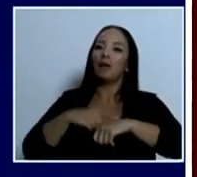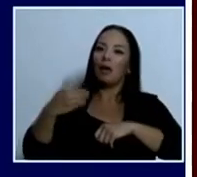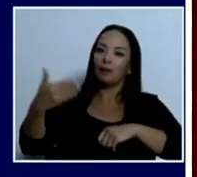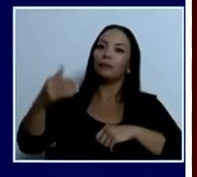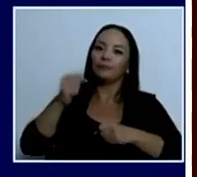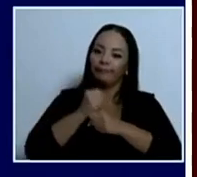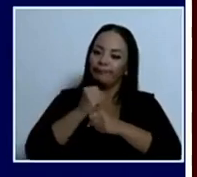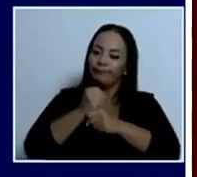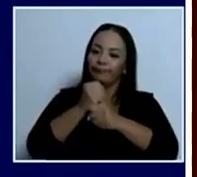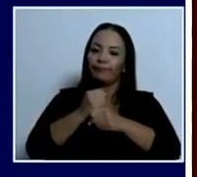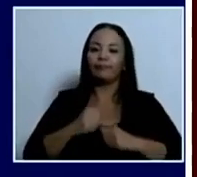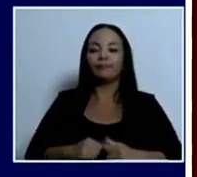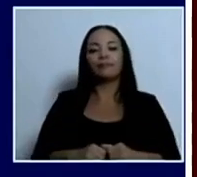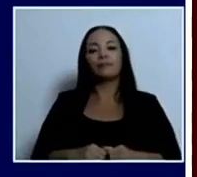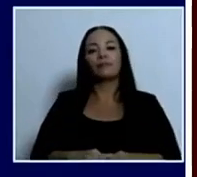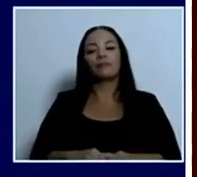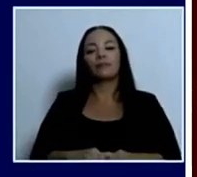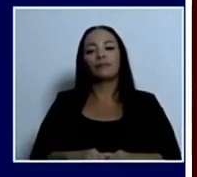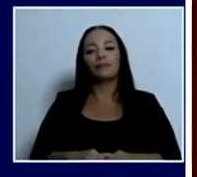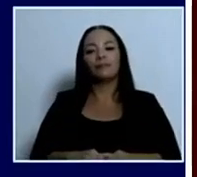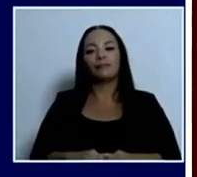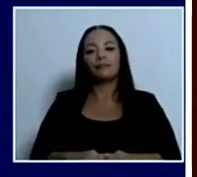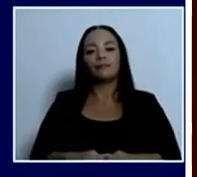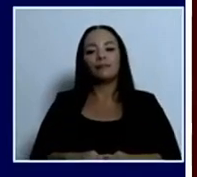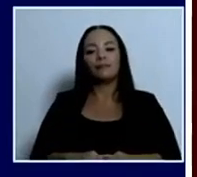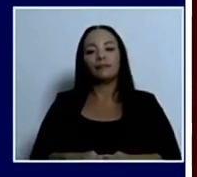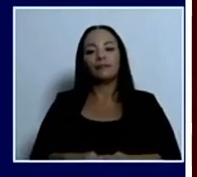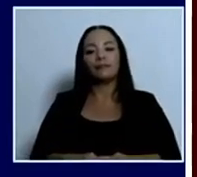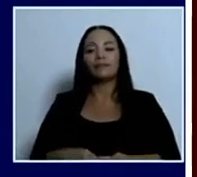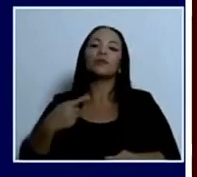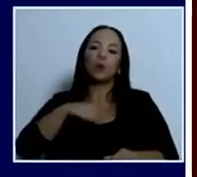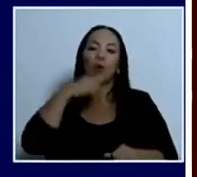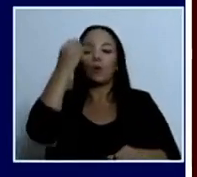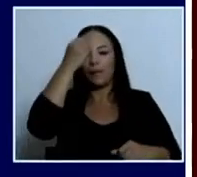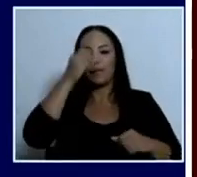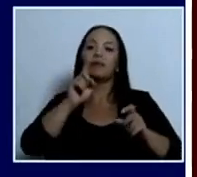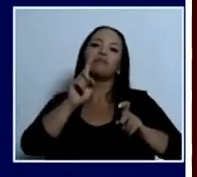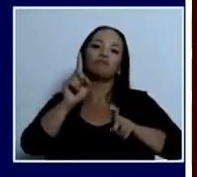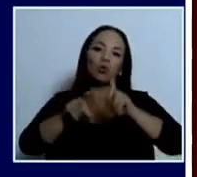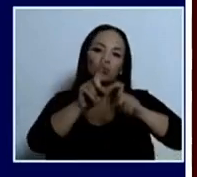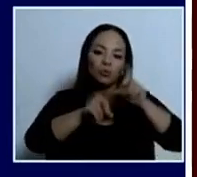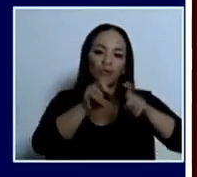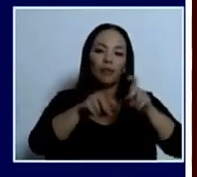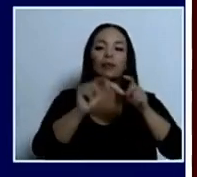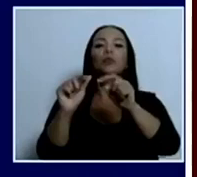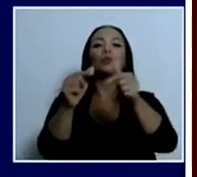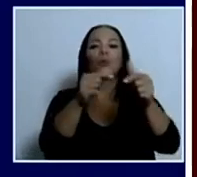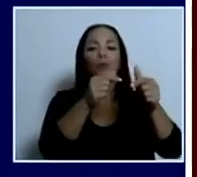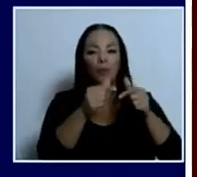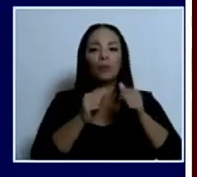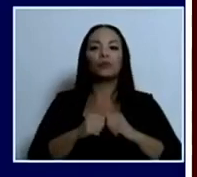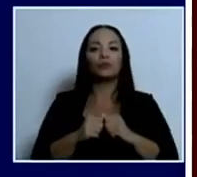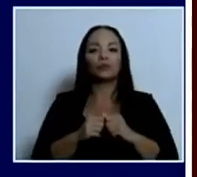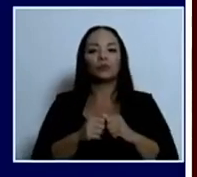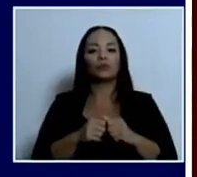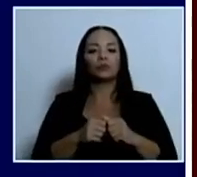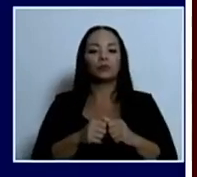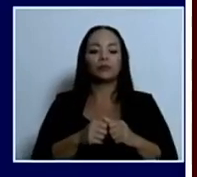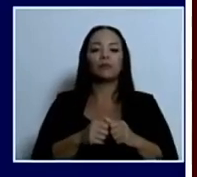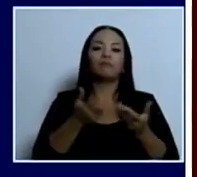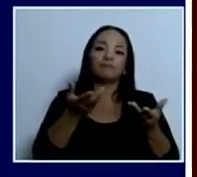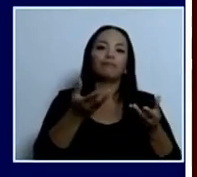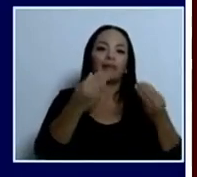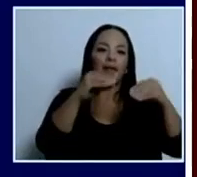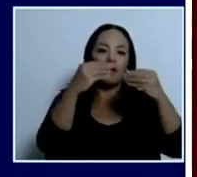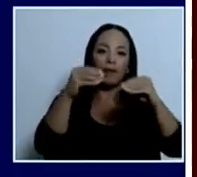porque hubo que consultar con, obviamente, los grupos que viven de producción, venta y distribución de